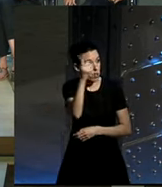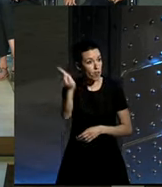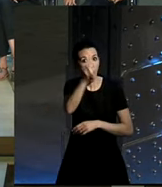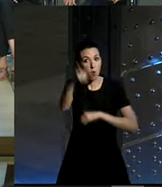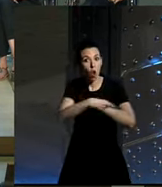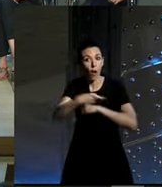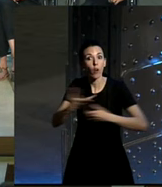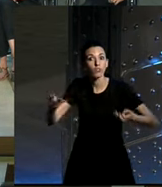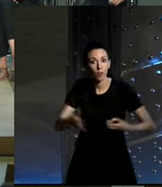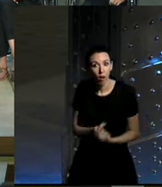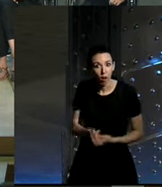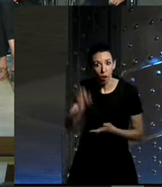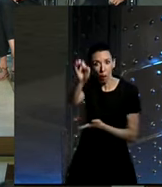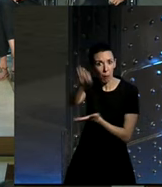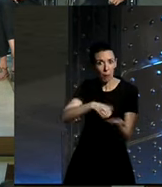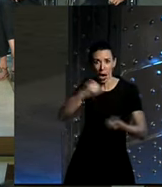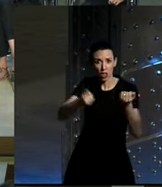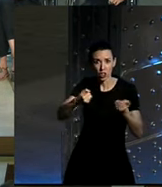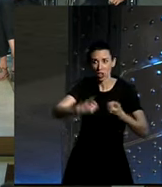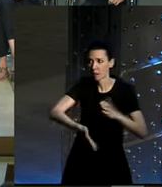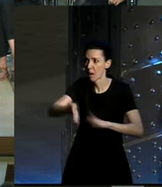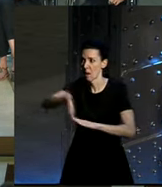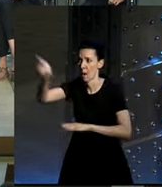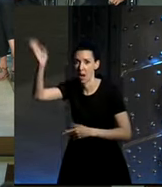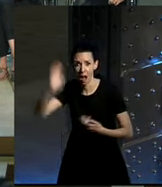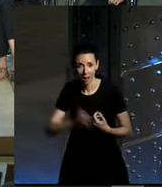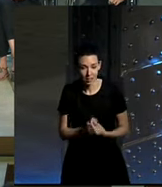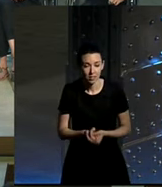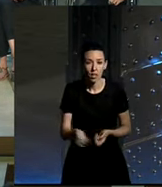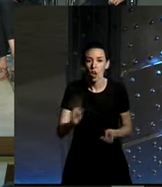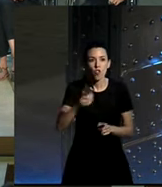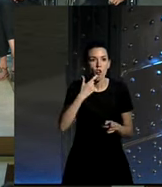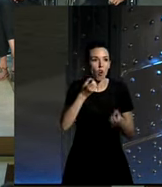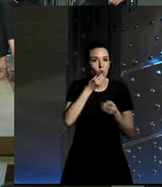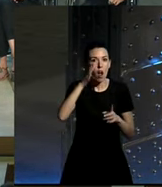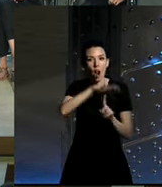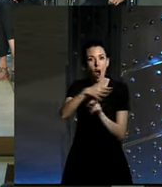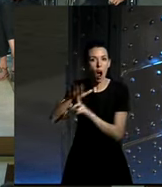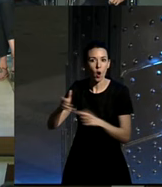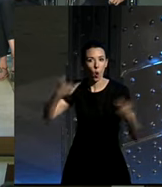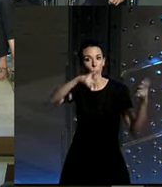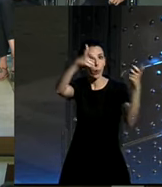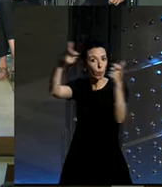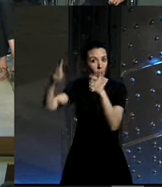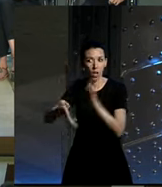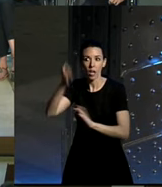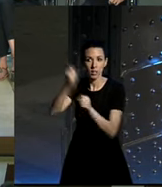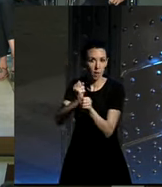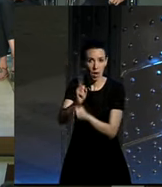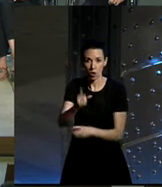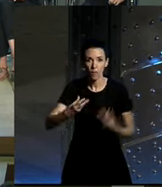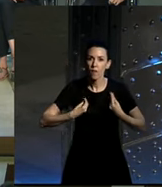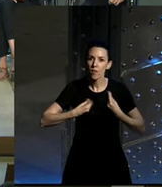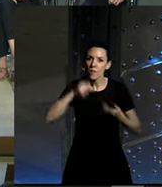ejemplo que a lo mejor el futuro el futuro no es ir en helicóptero o en platillo volante al trabajo sino vivir en una ciudad